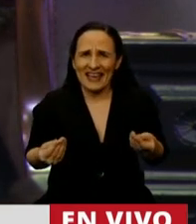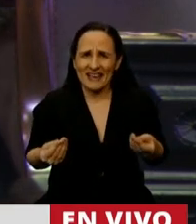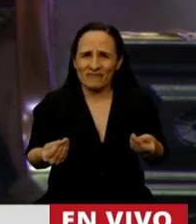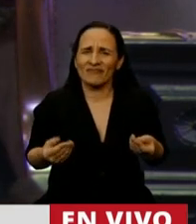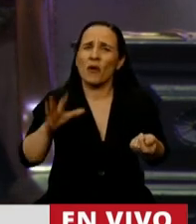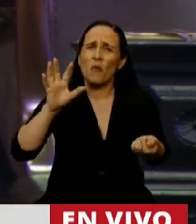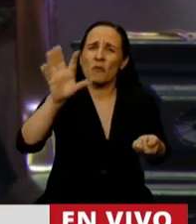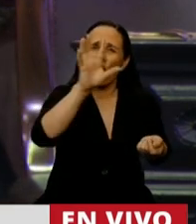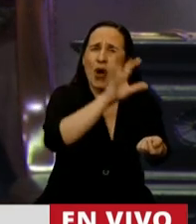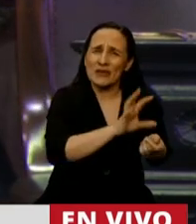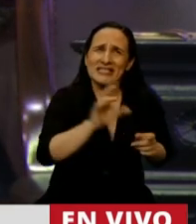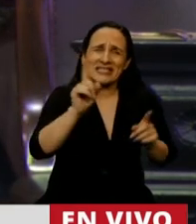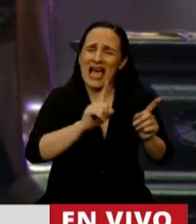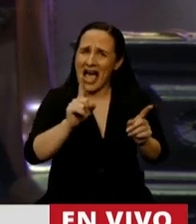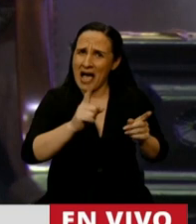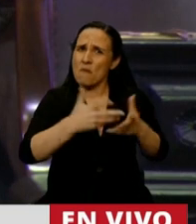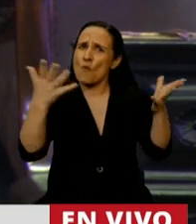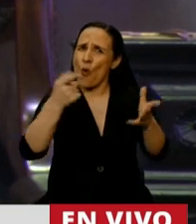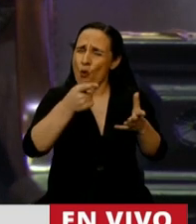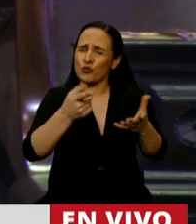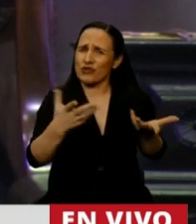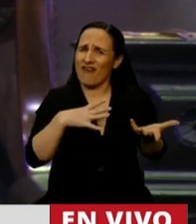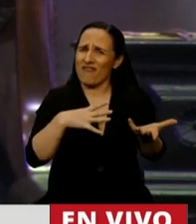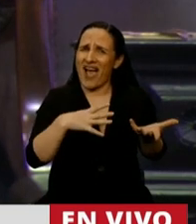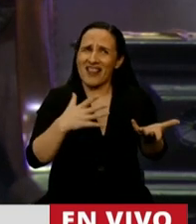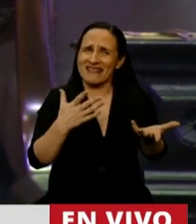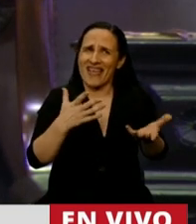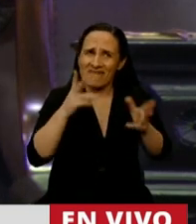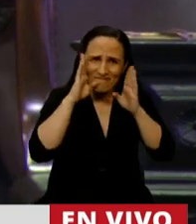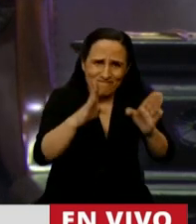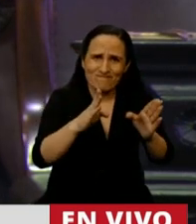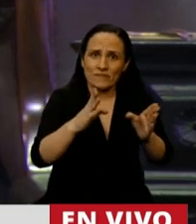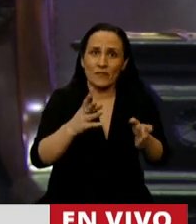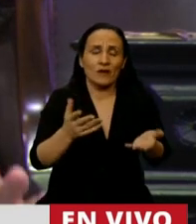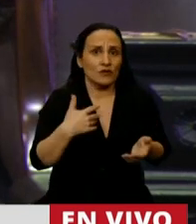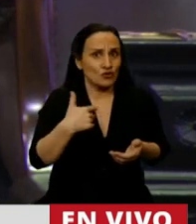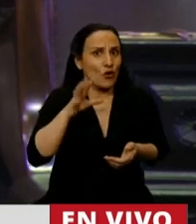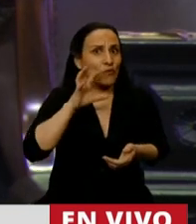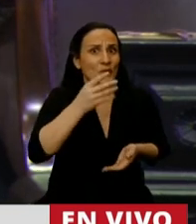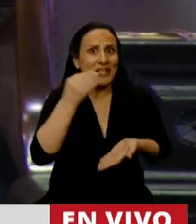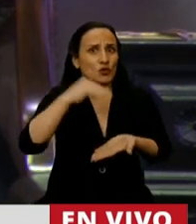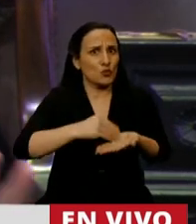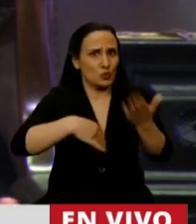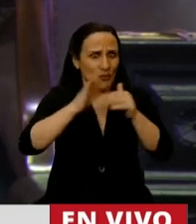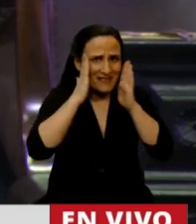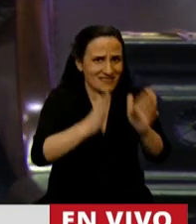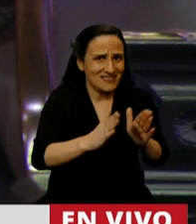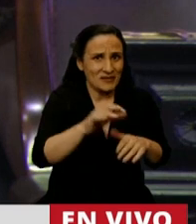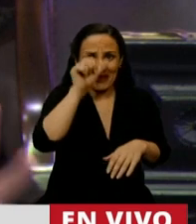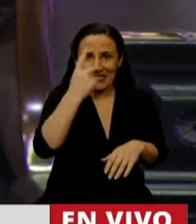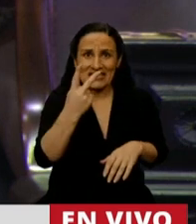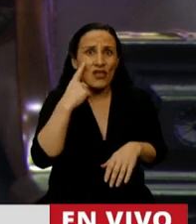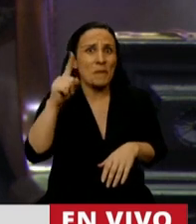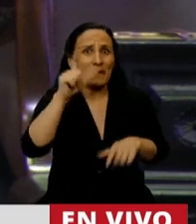muchísimas provincias. Y me detengo especialmente y particularmente en el caso de la provincia del Chubut. Porque hay allí 62.000